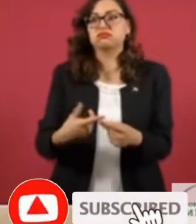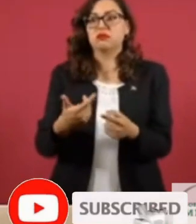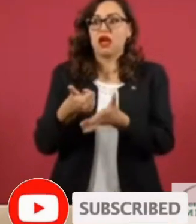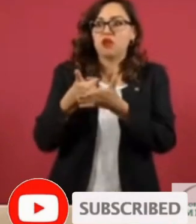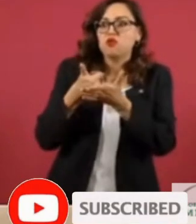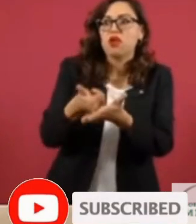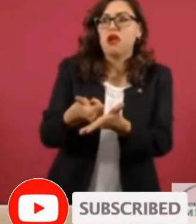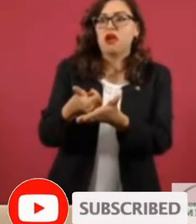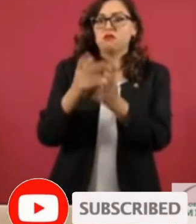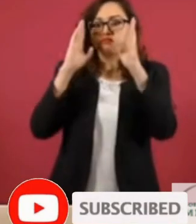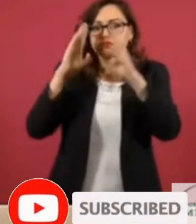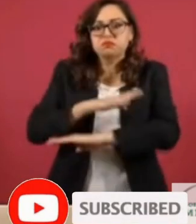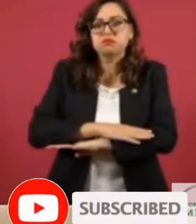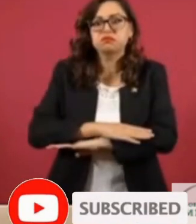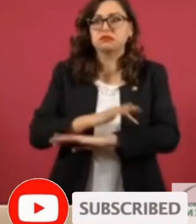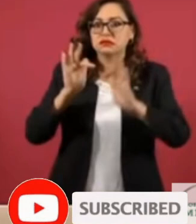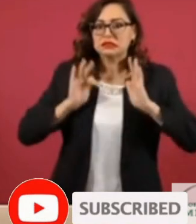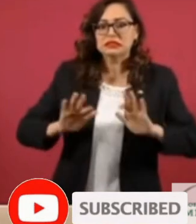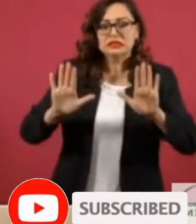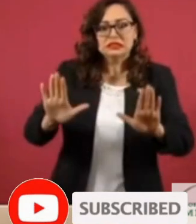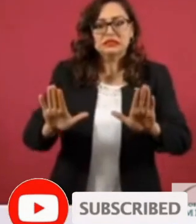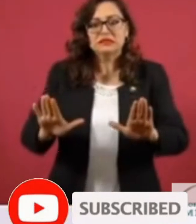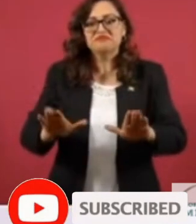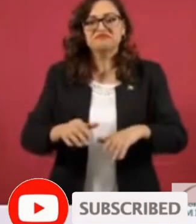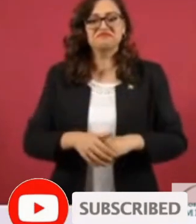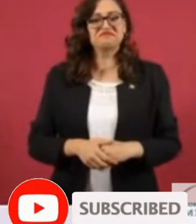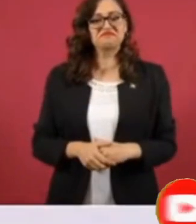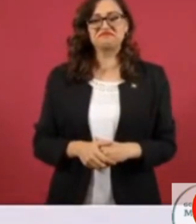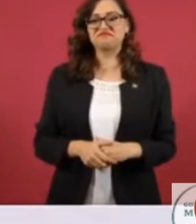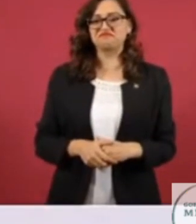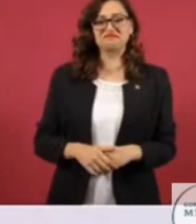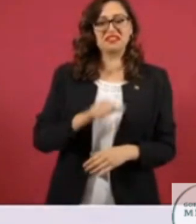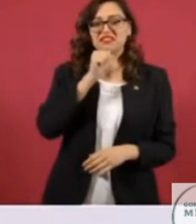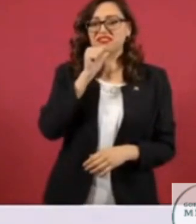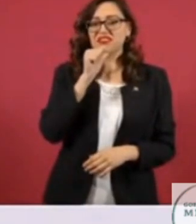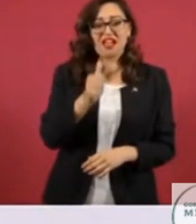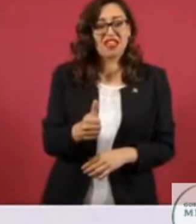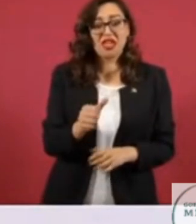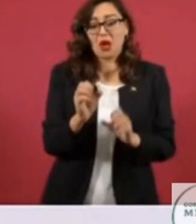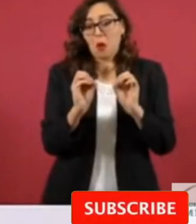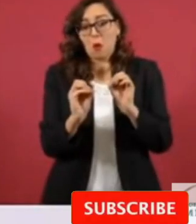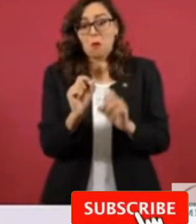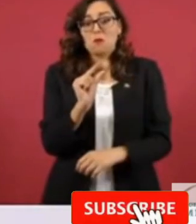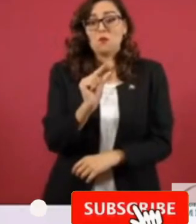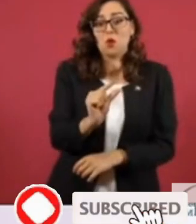La ONU permanece inactiva